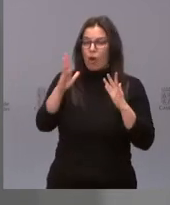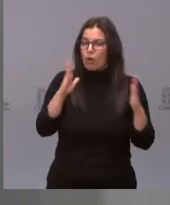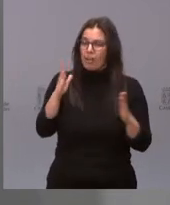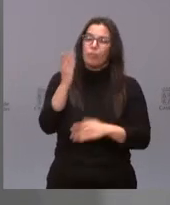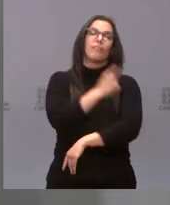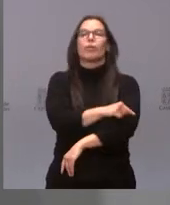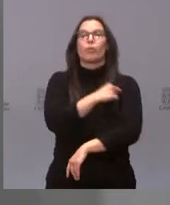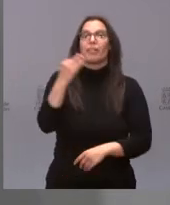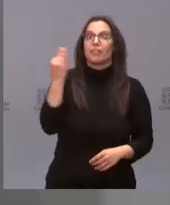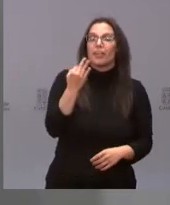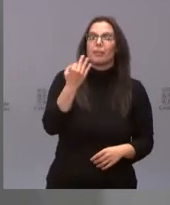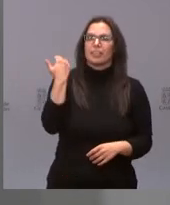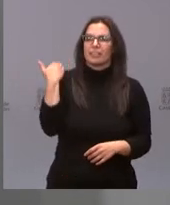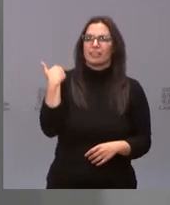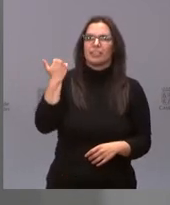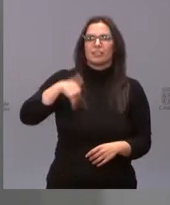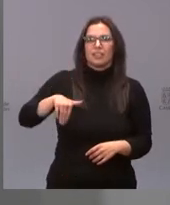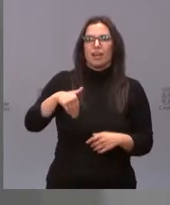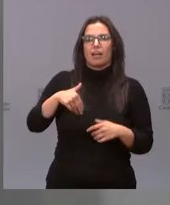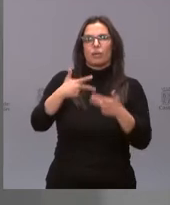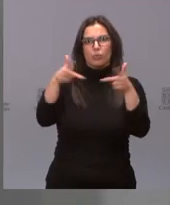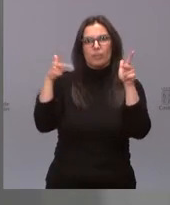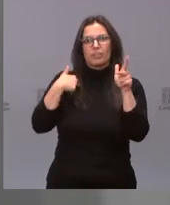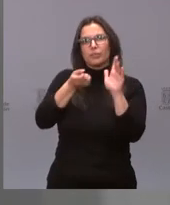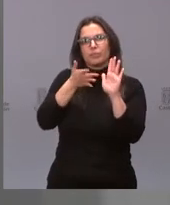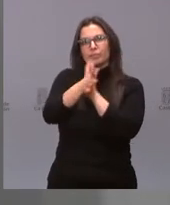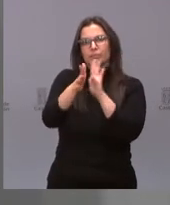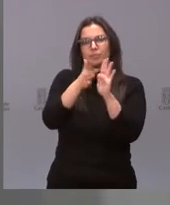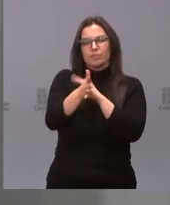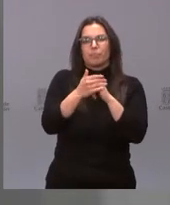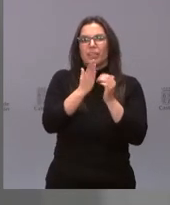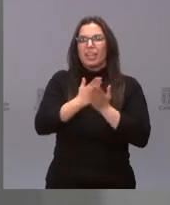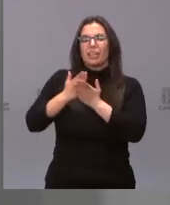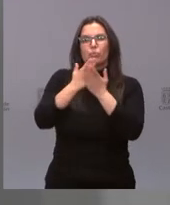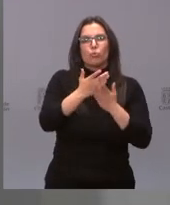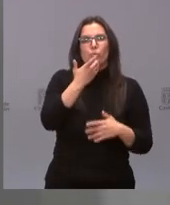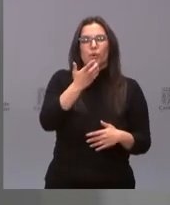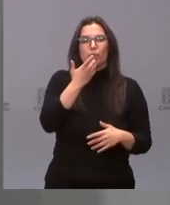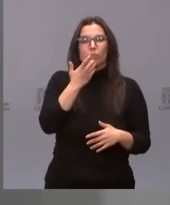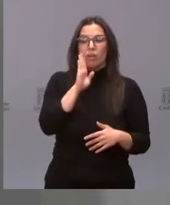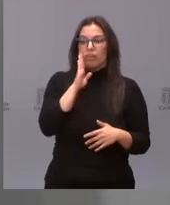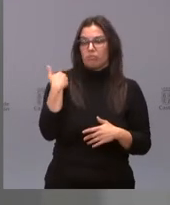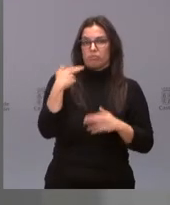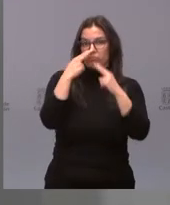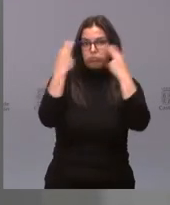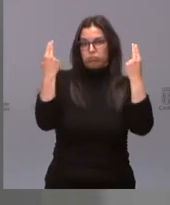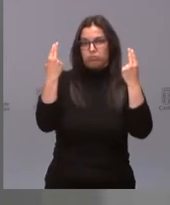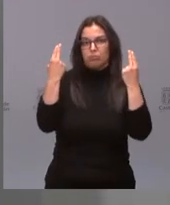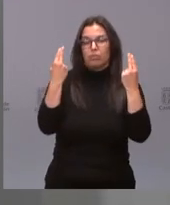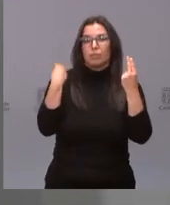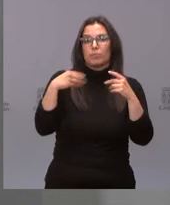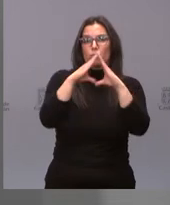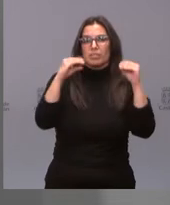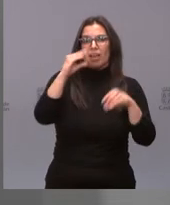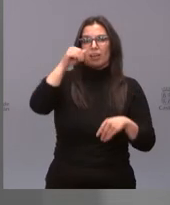Estamos, ya comenté en la rueda de prensa anterior, estudios como el que acaba de publicar Cambridge hace